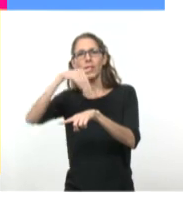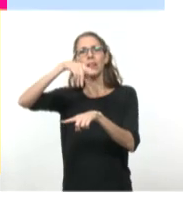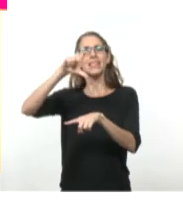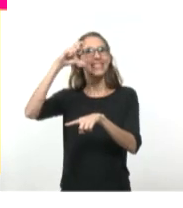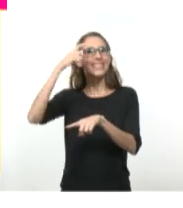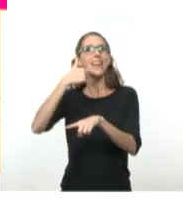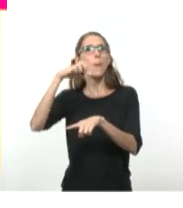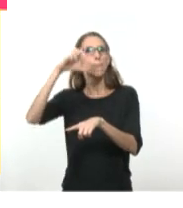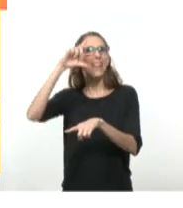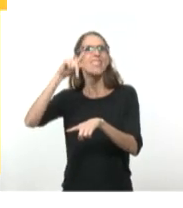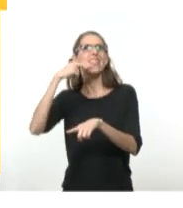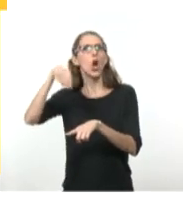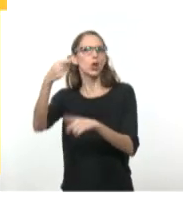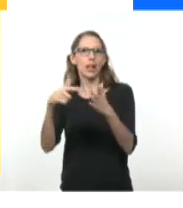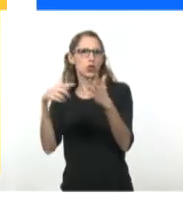Céspedes, en Bayamo.